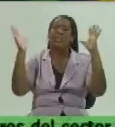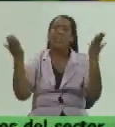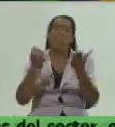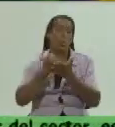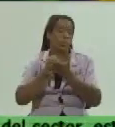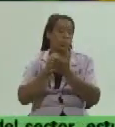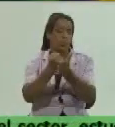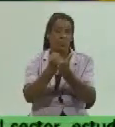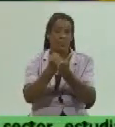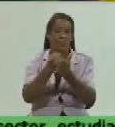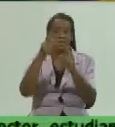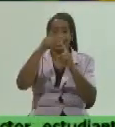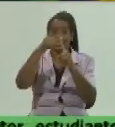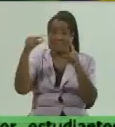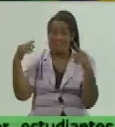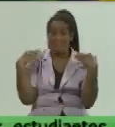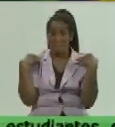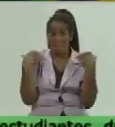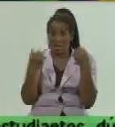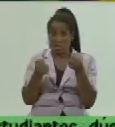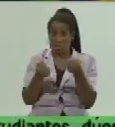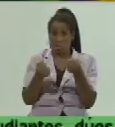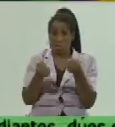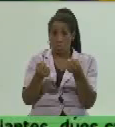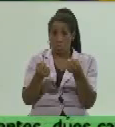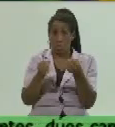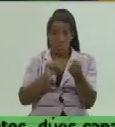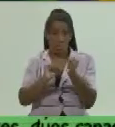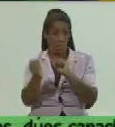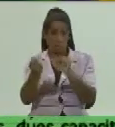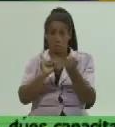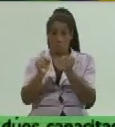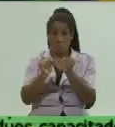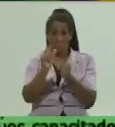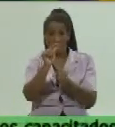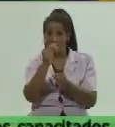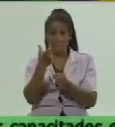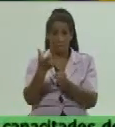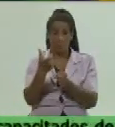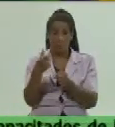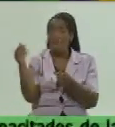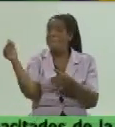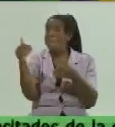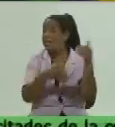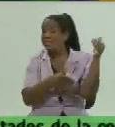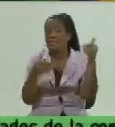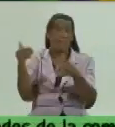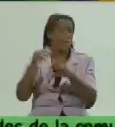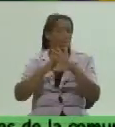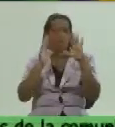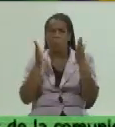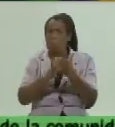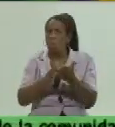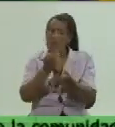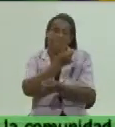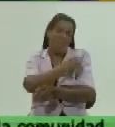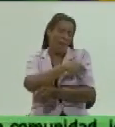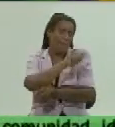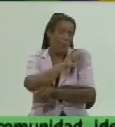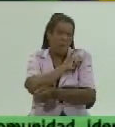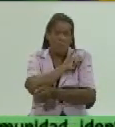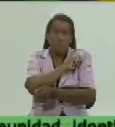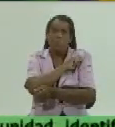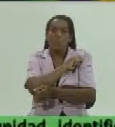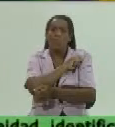tema que mencionaba el director del control de los precios es una participación de todo de la población de las